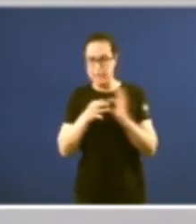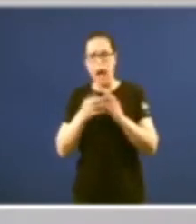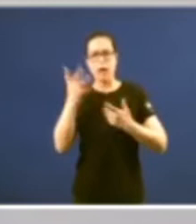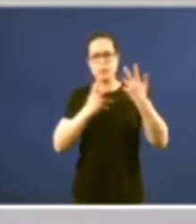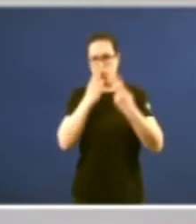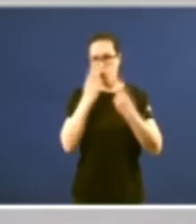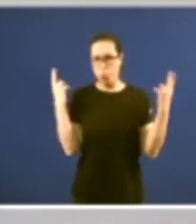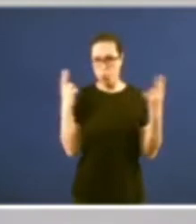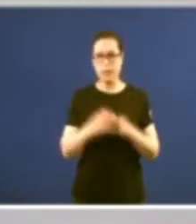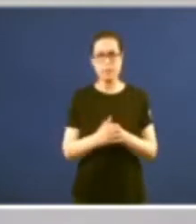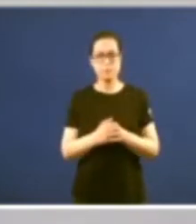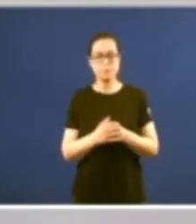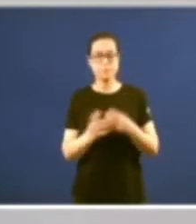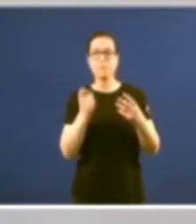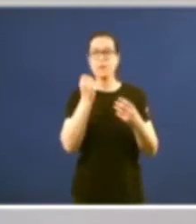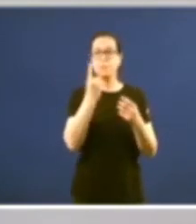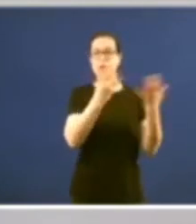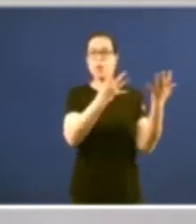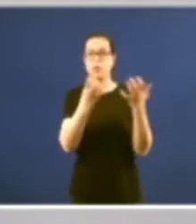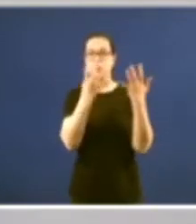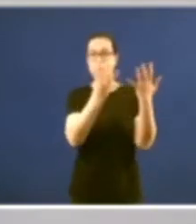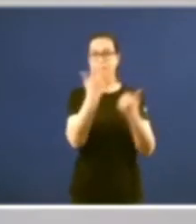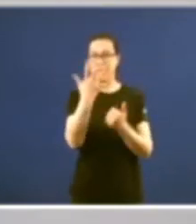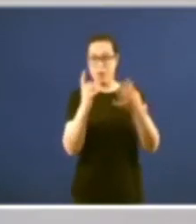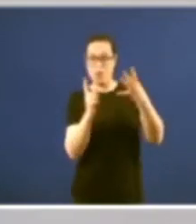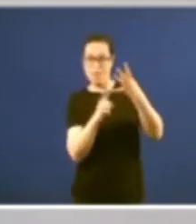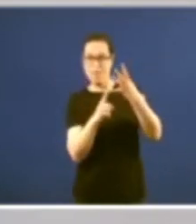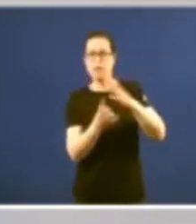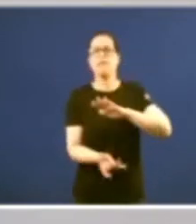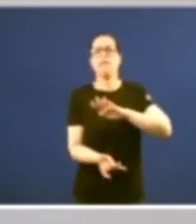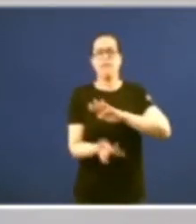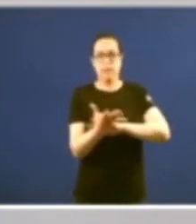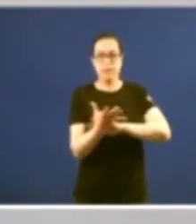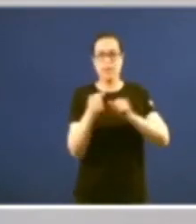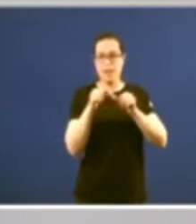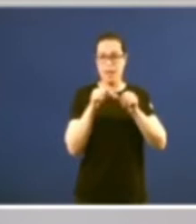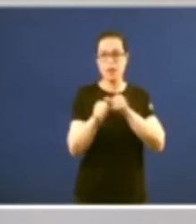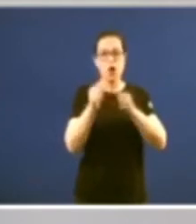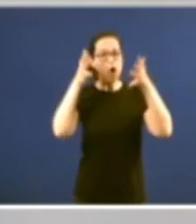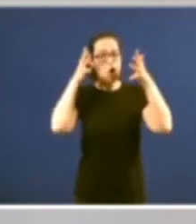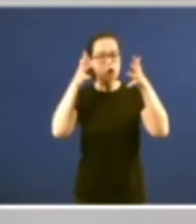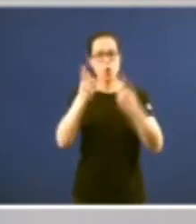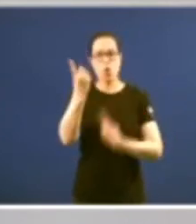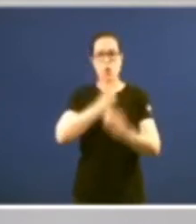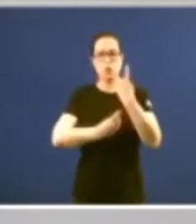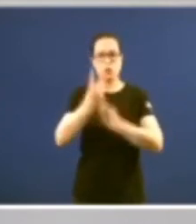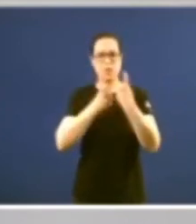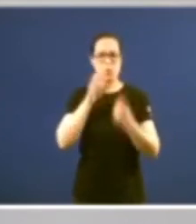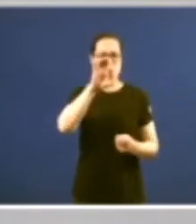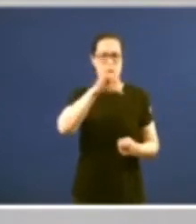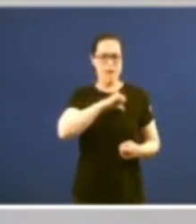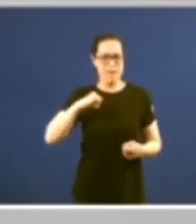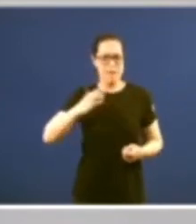y como no a partir de 1995 la creación impuesta en funcionamiento del consejo consultivo de la comunidad autónoma